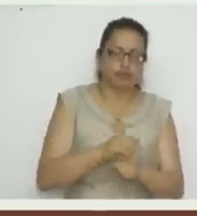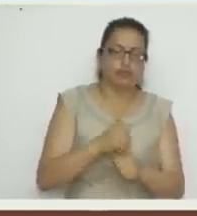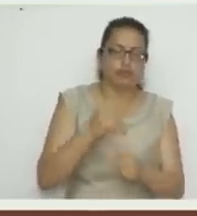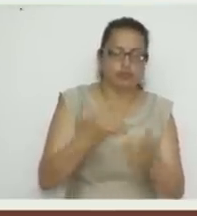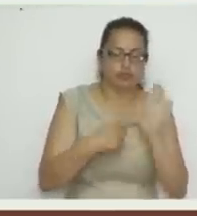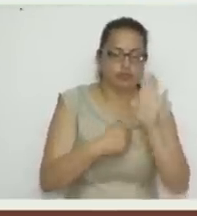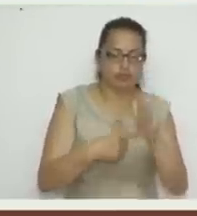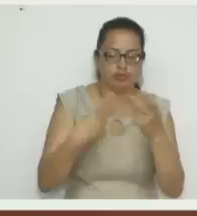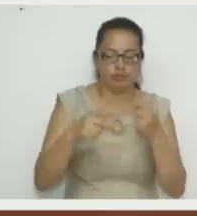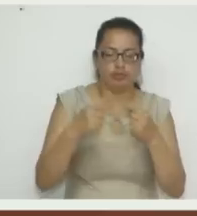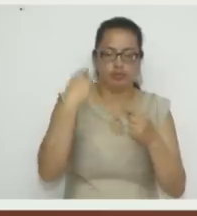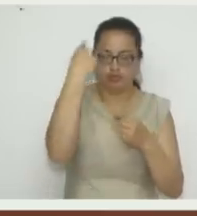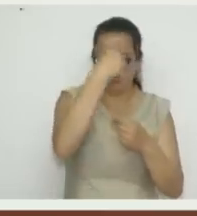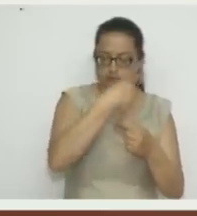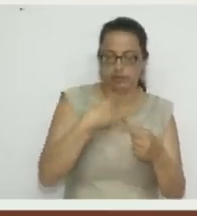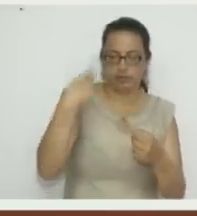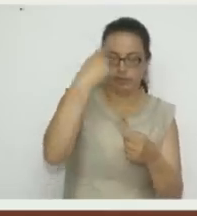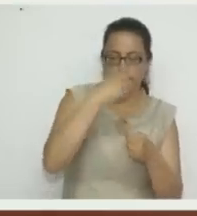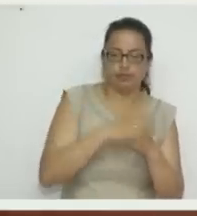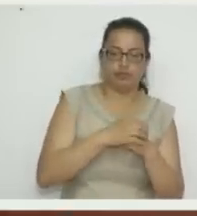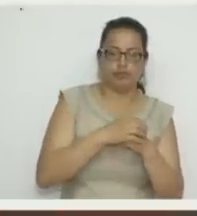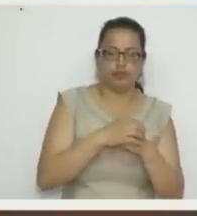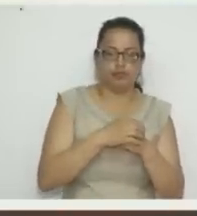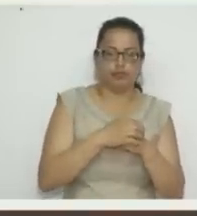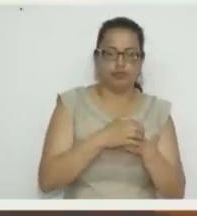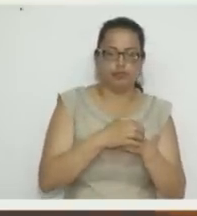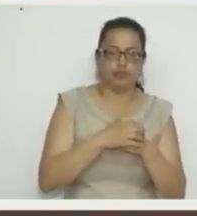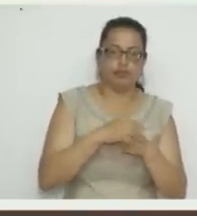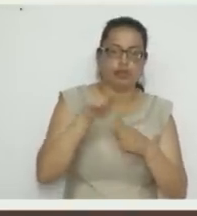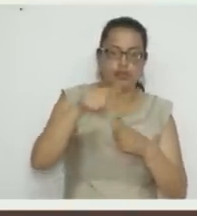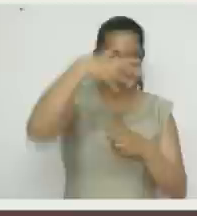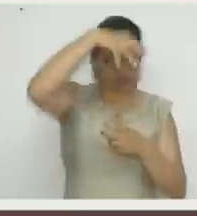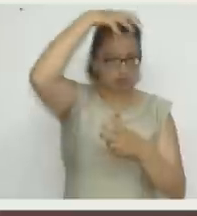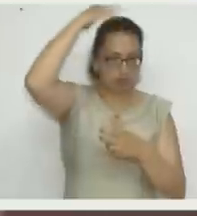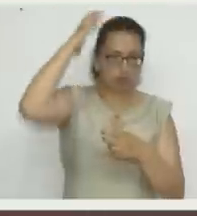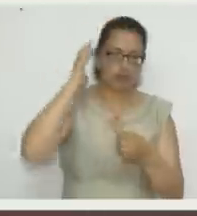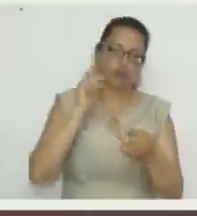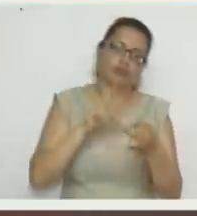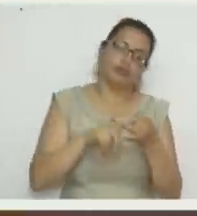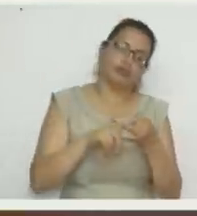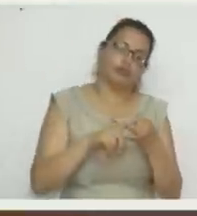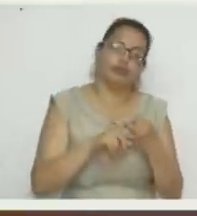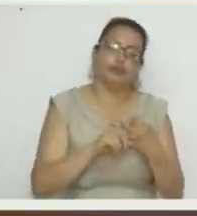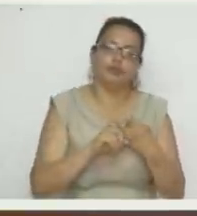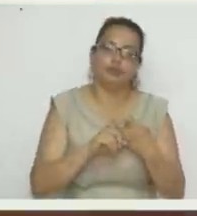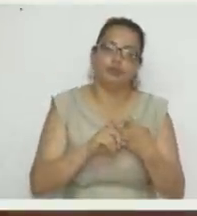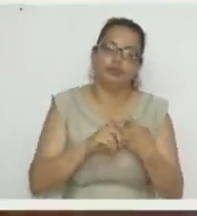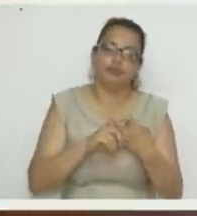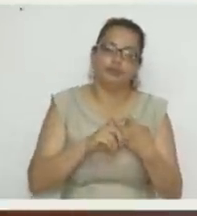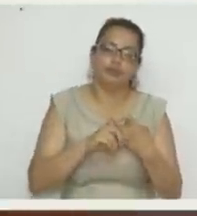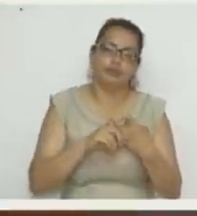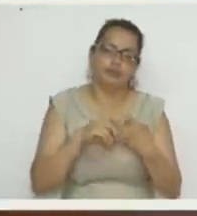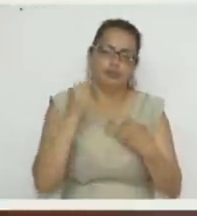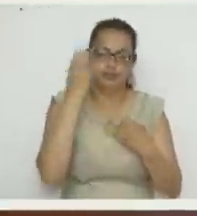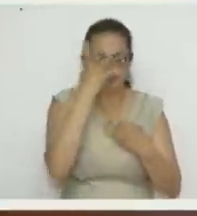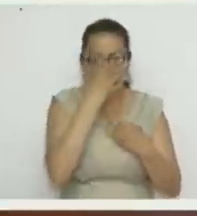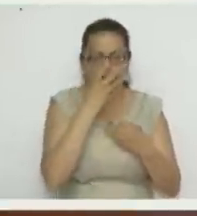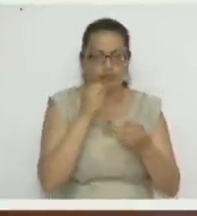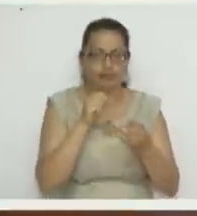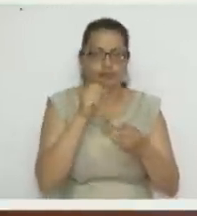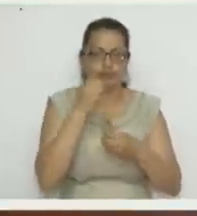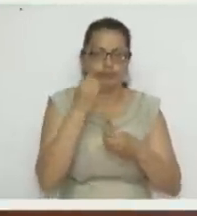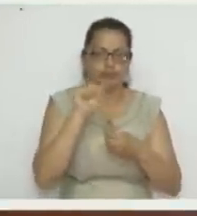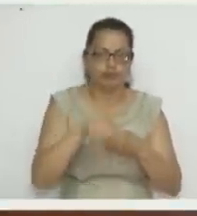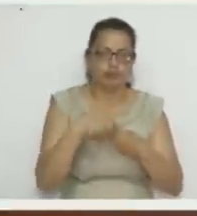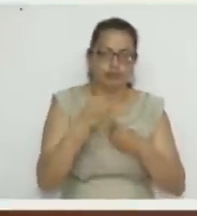que ustedes pueden utilizar para estos proyectos, para estas bolsitas que estamos, estos sobres. Mire que bonita, incluso se pueden